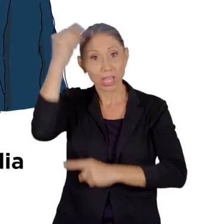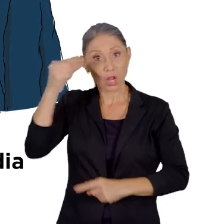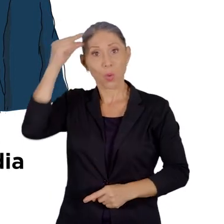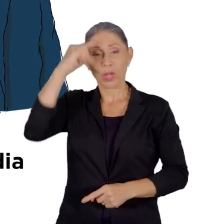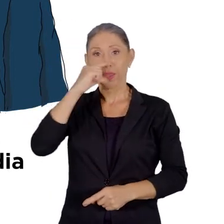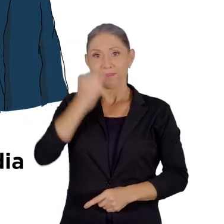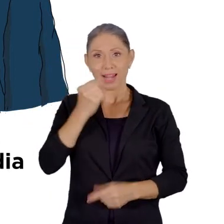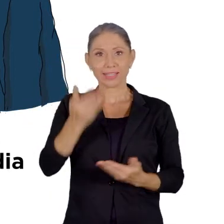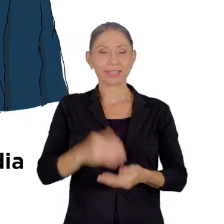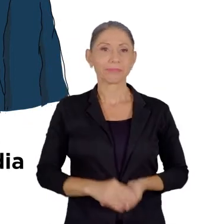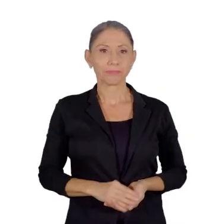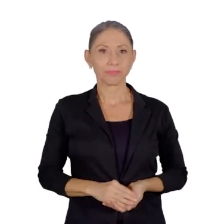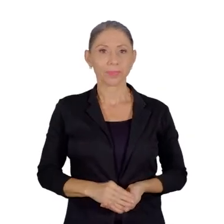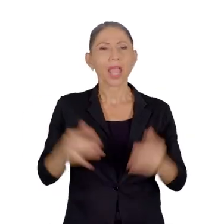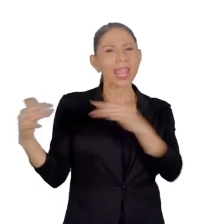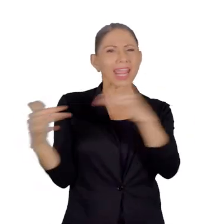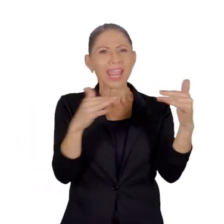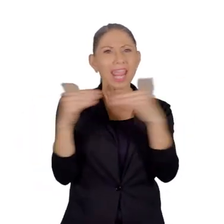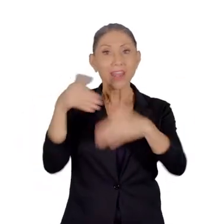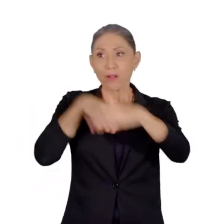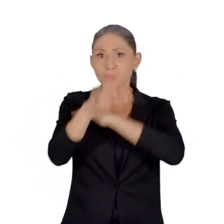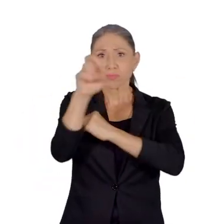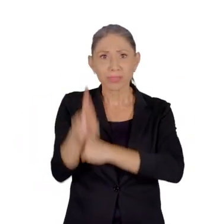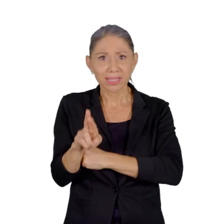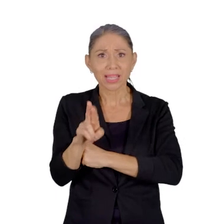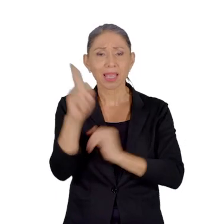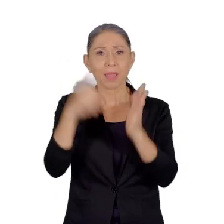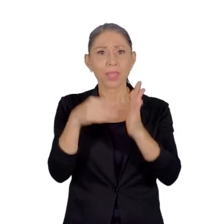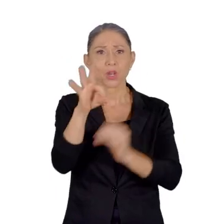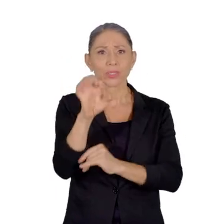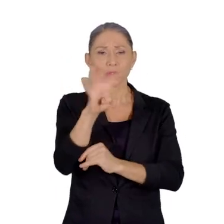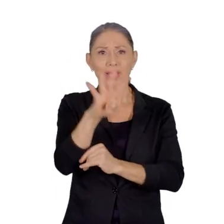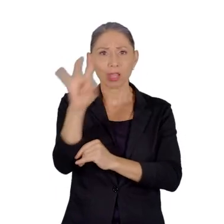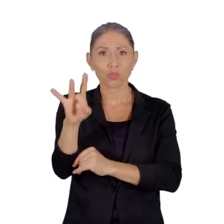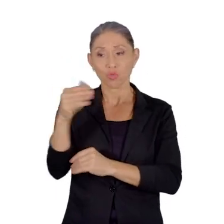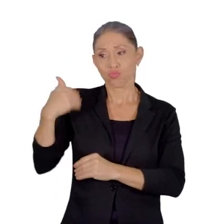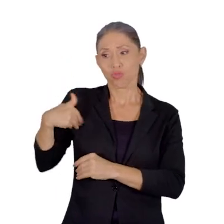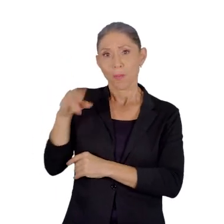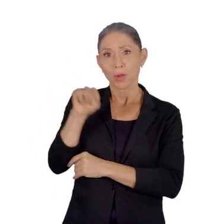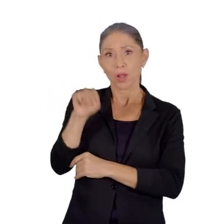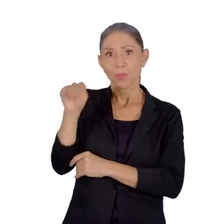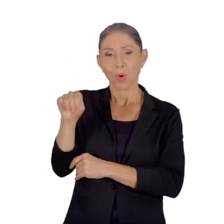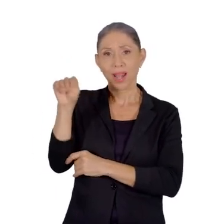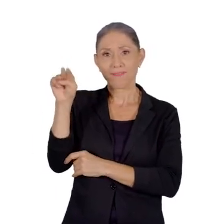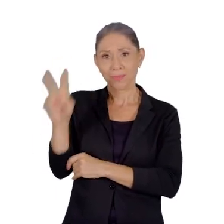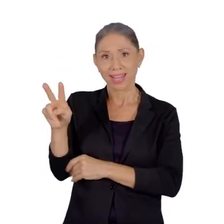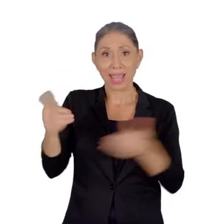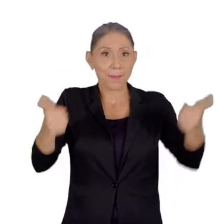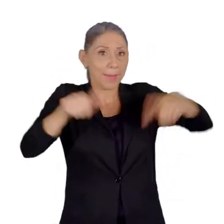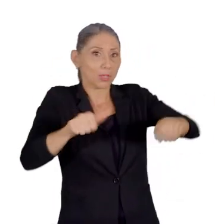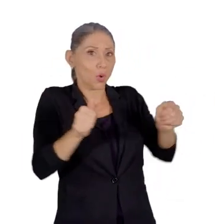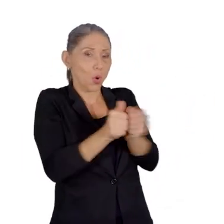Ángel Calderón Guardia. En la Guerra Civil de 1948, Manuel Mora Valverde pactó con el líder del